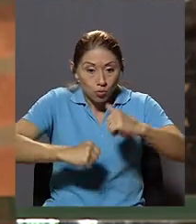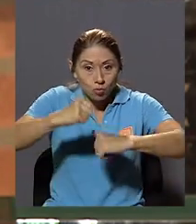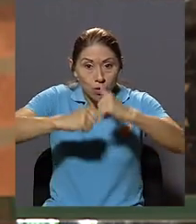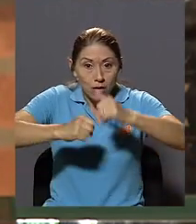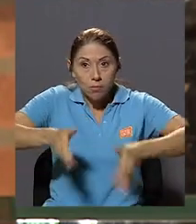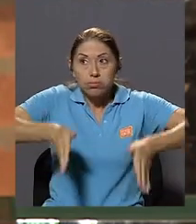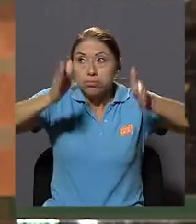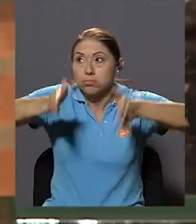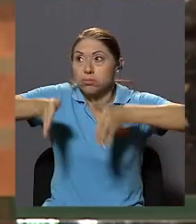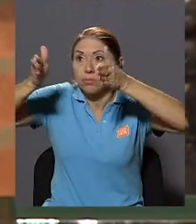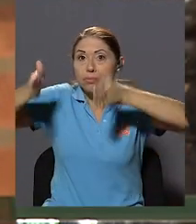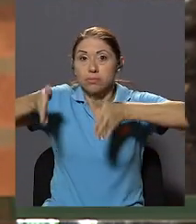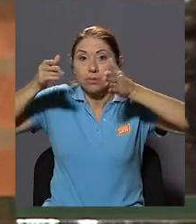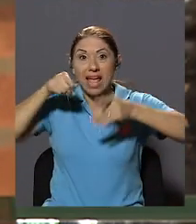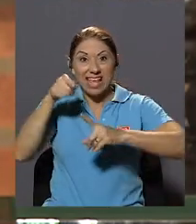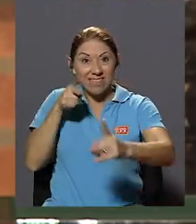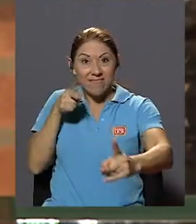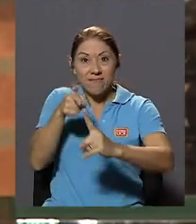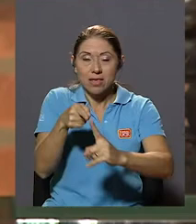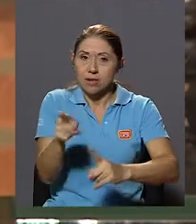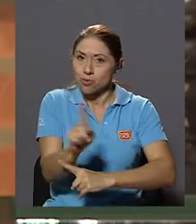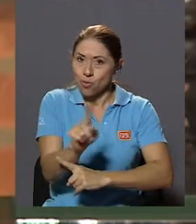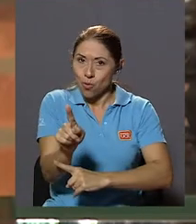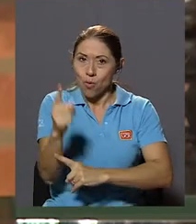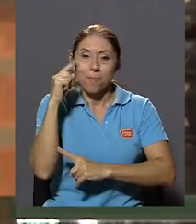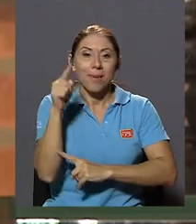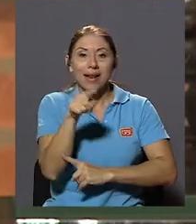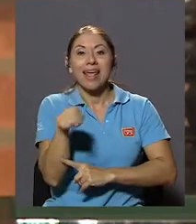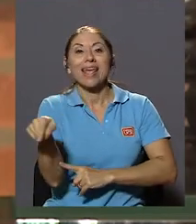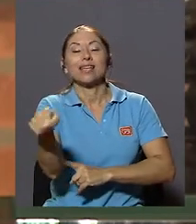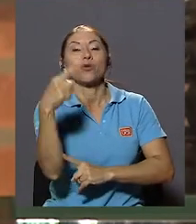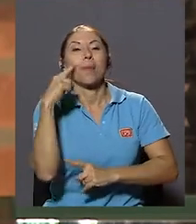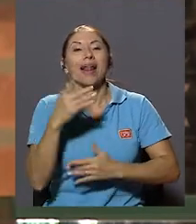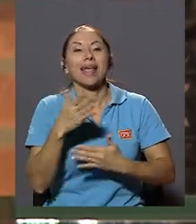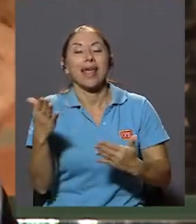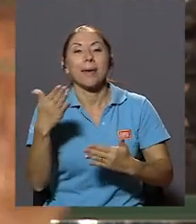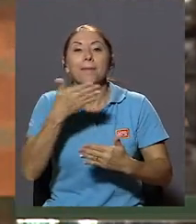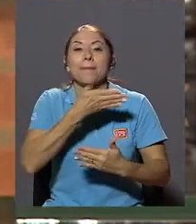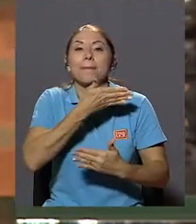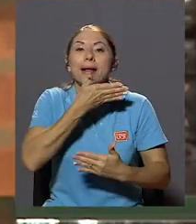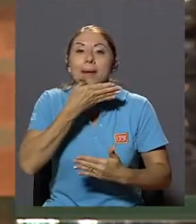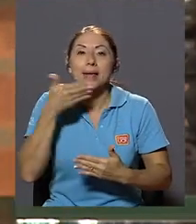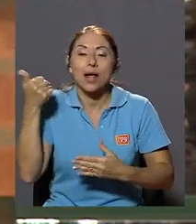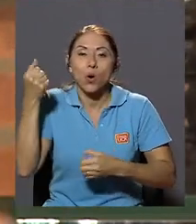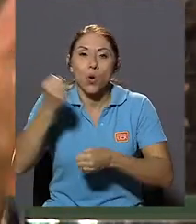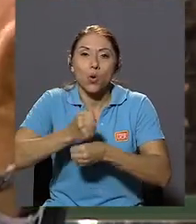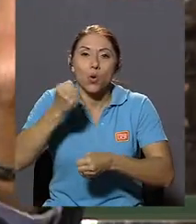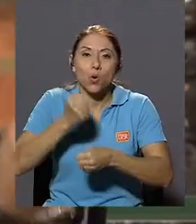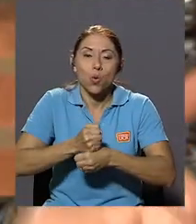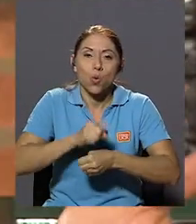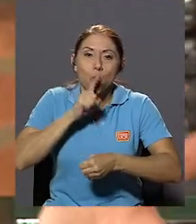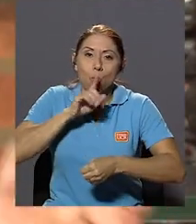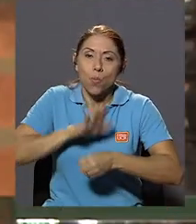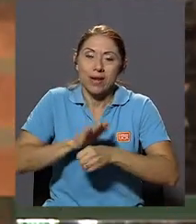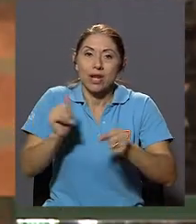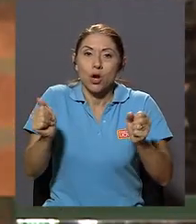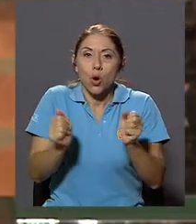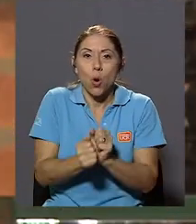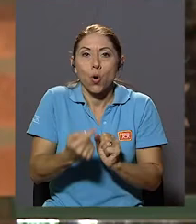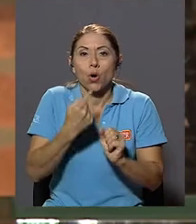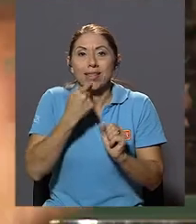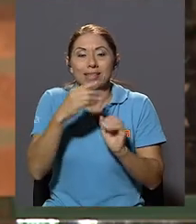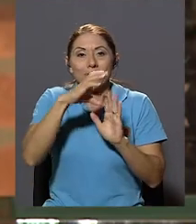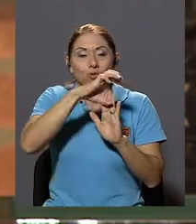En sí Mismo Sino Que lo Hemos Hecho Para Mejor Cumplir Con Las Funciones Que la Constitución